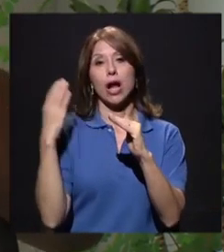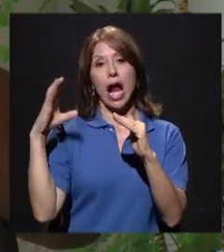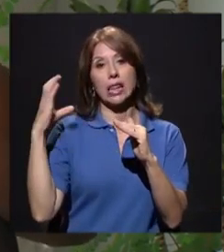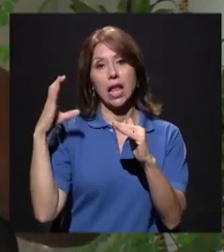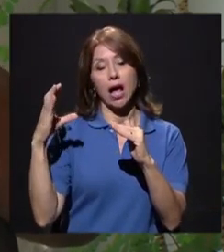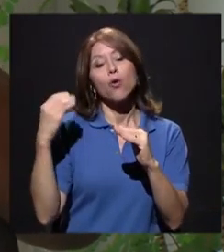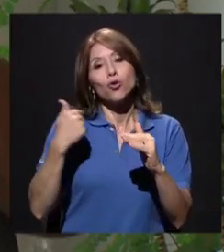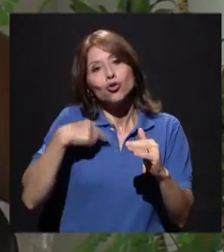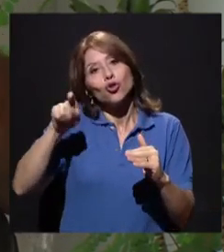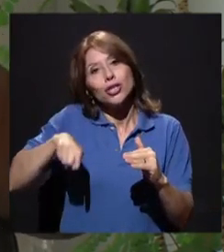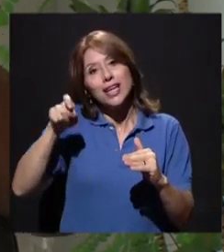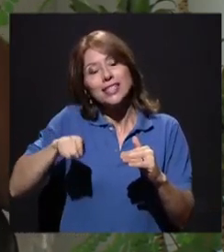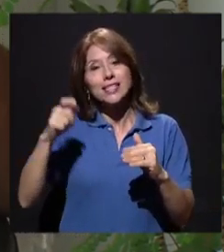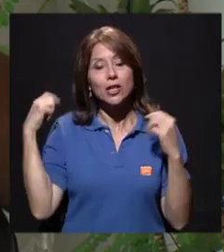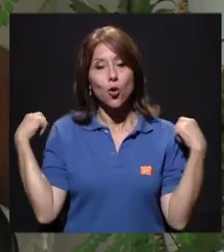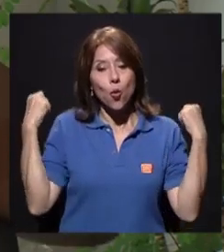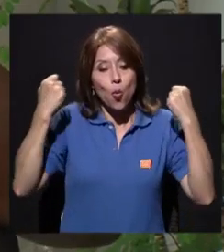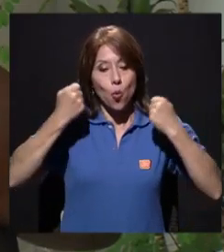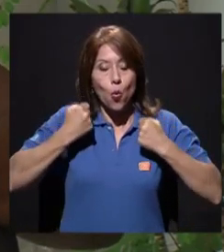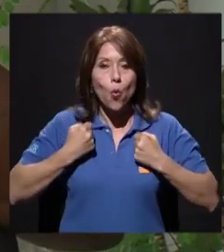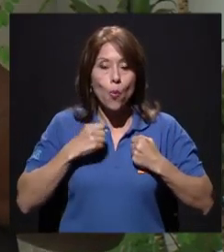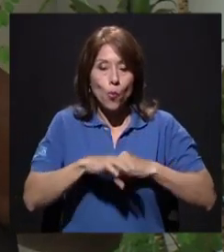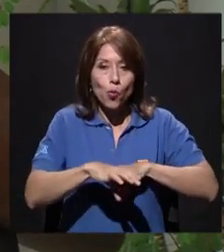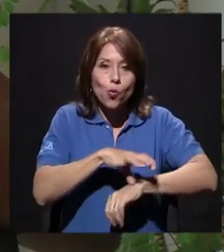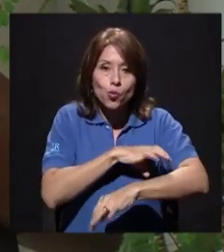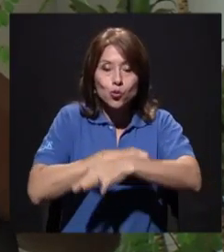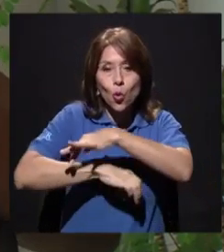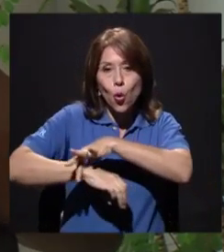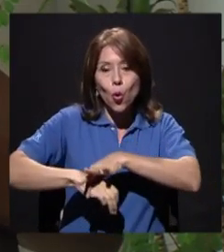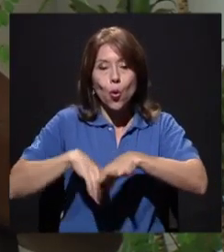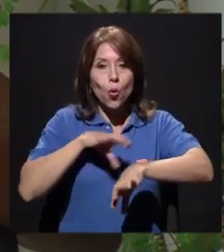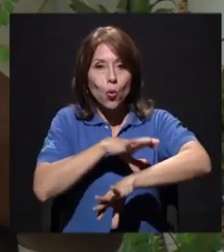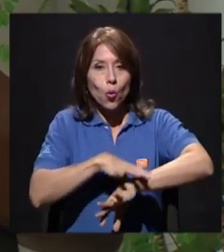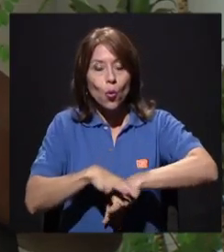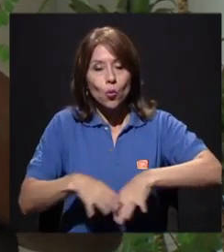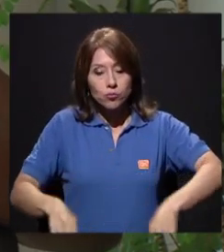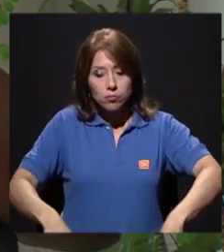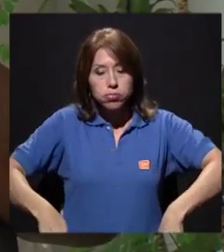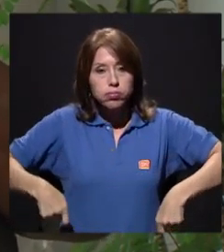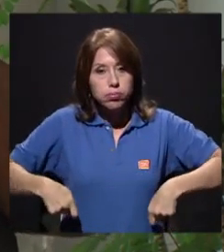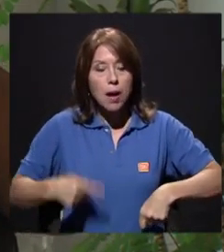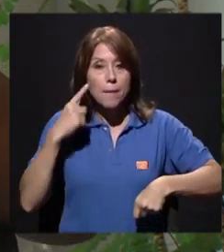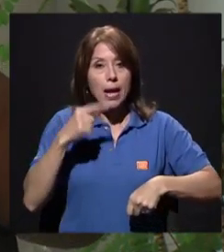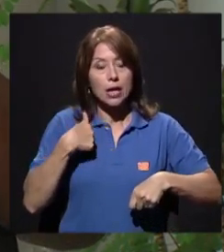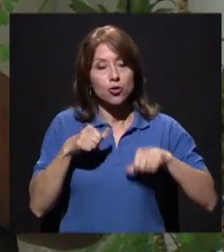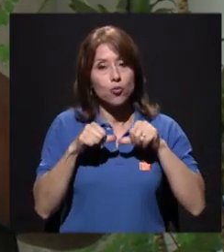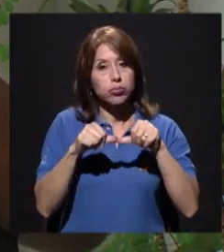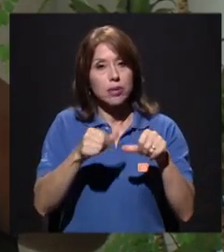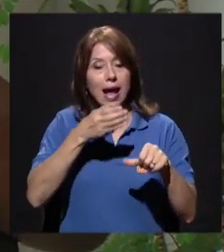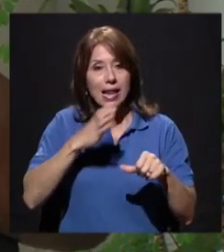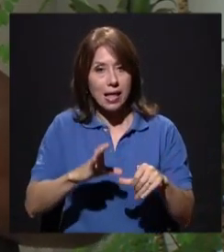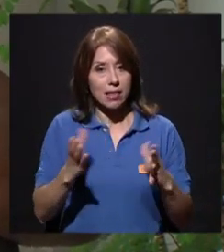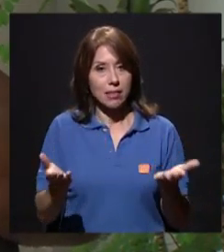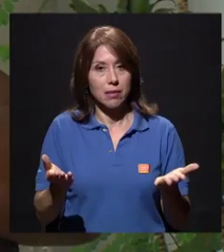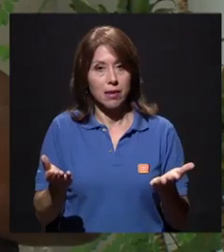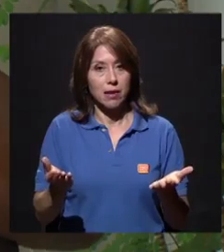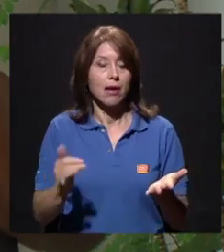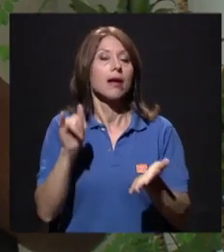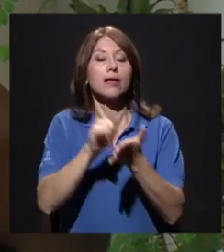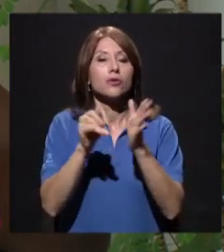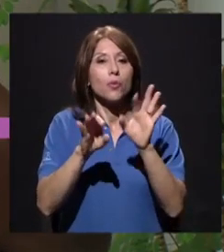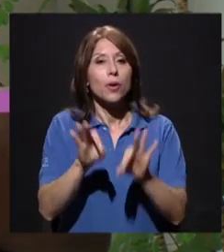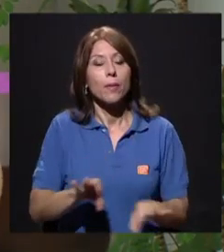pues sí voy a necesitar un buzo que me mantenga, ¿verdad? Caliente. Entonces todos son detallitos muy importantes.